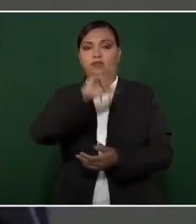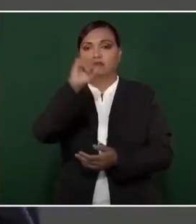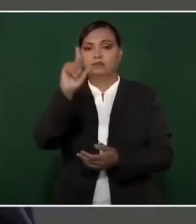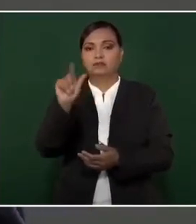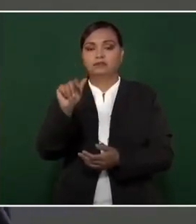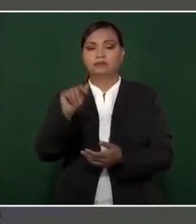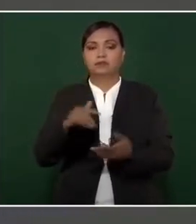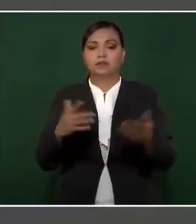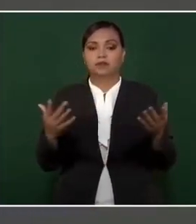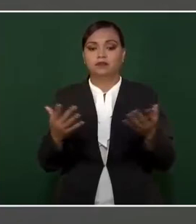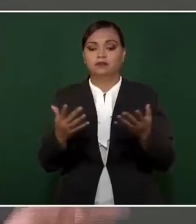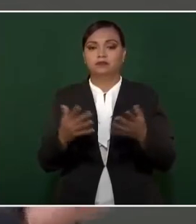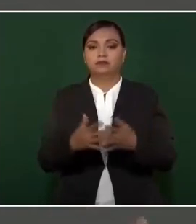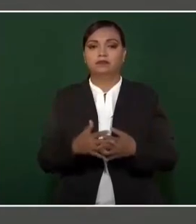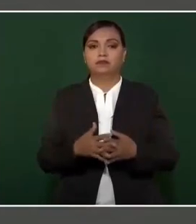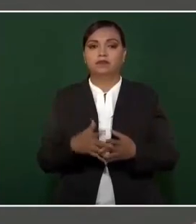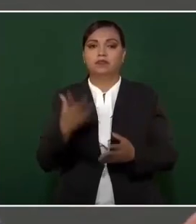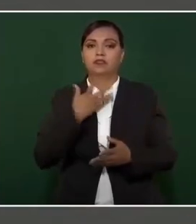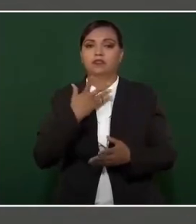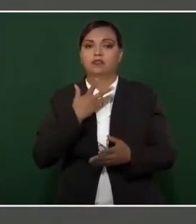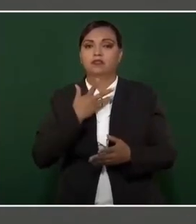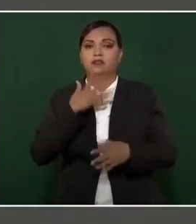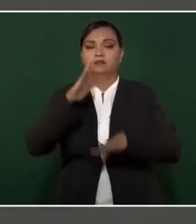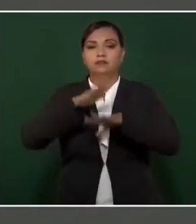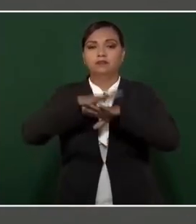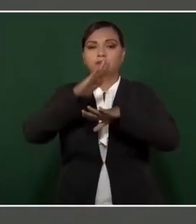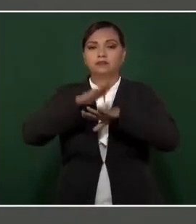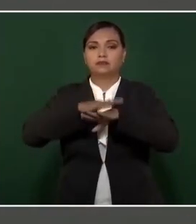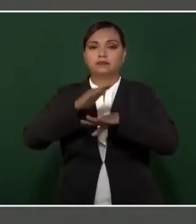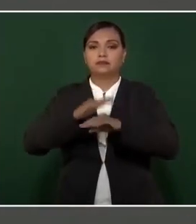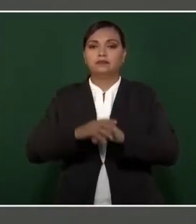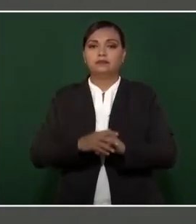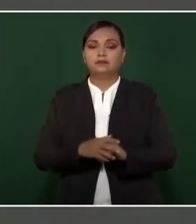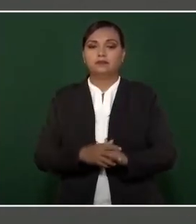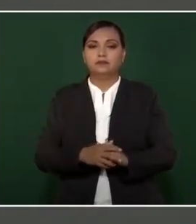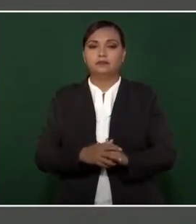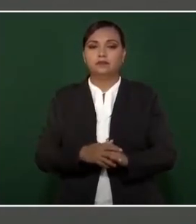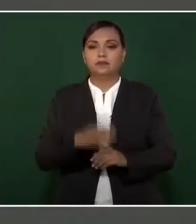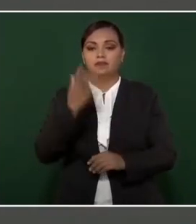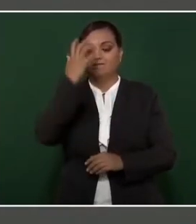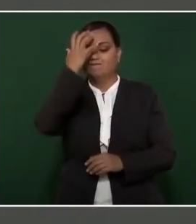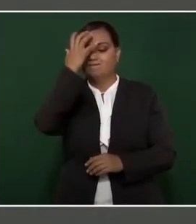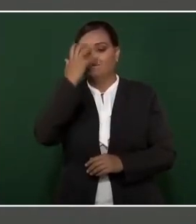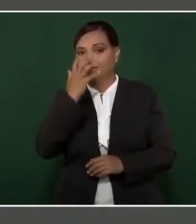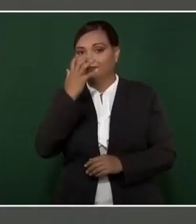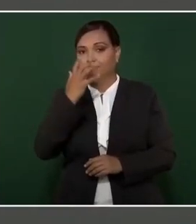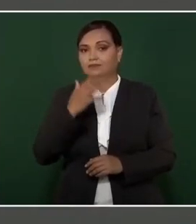y tener un poco de vergüenza.